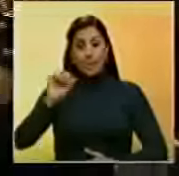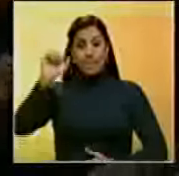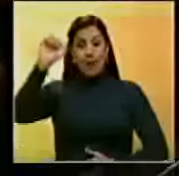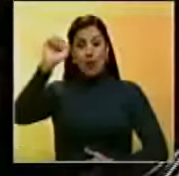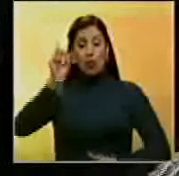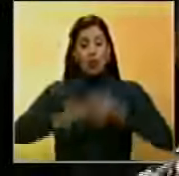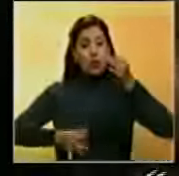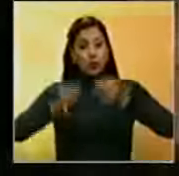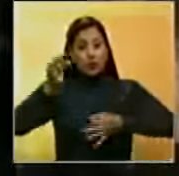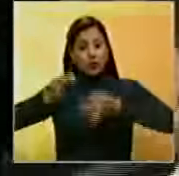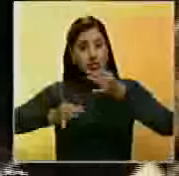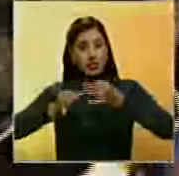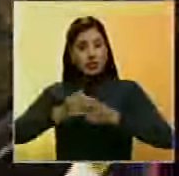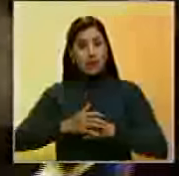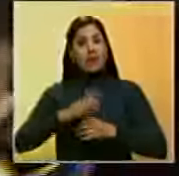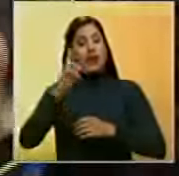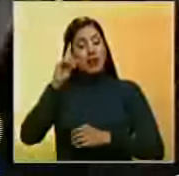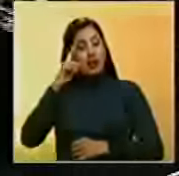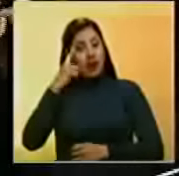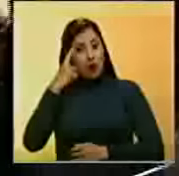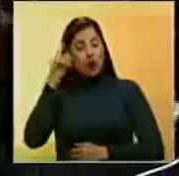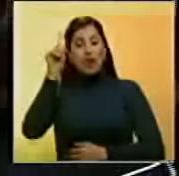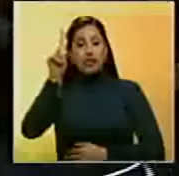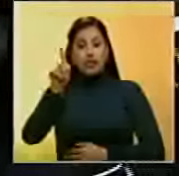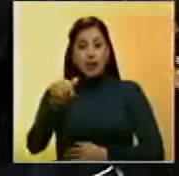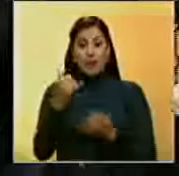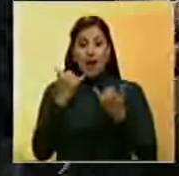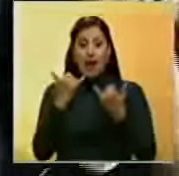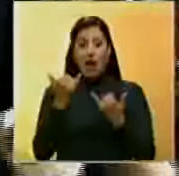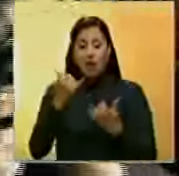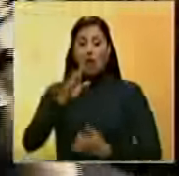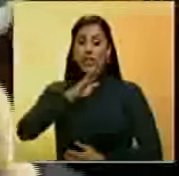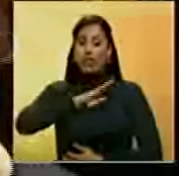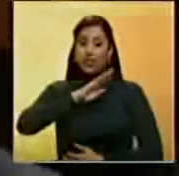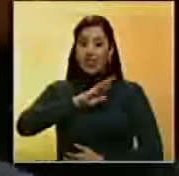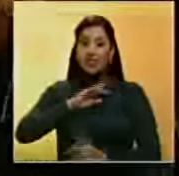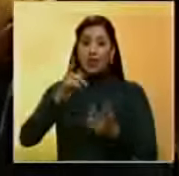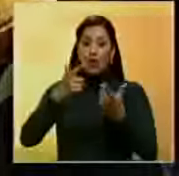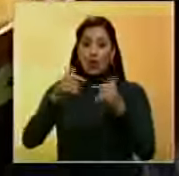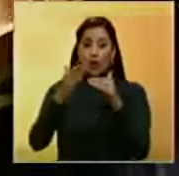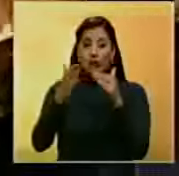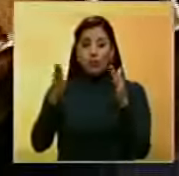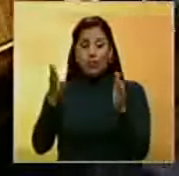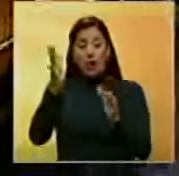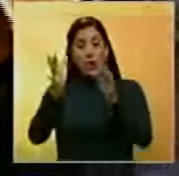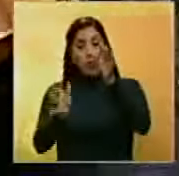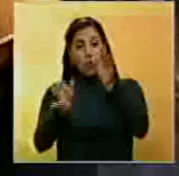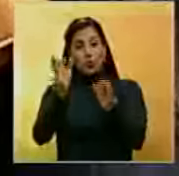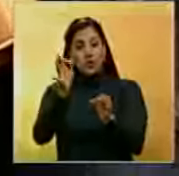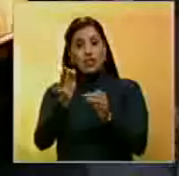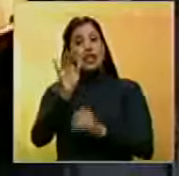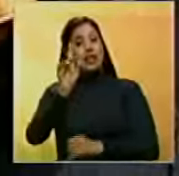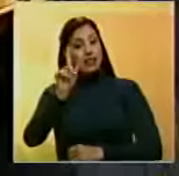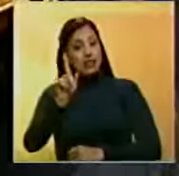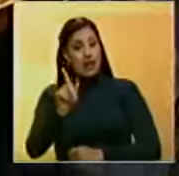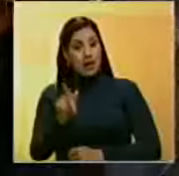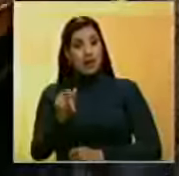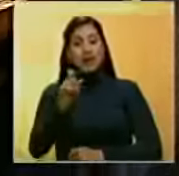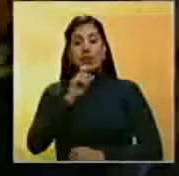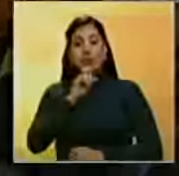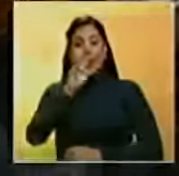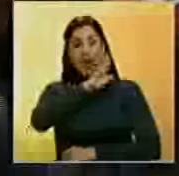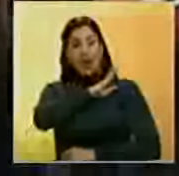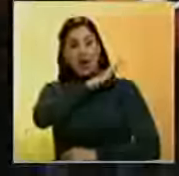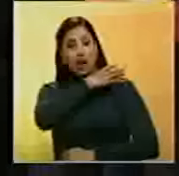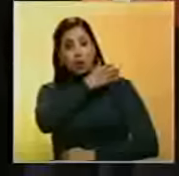Maduro, del Tribunal Supremo de Justicia. Recordemos que ahora se está desarrollando el acto de apertura del año judicial y ahí están las